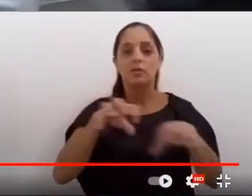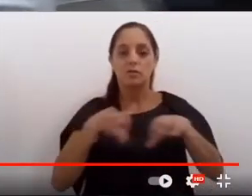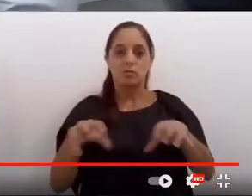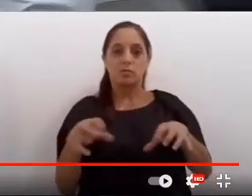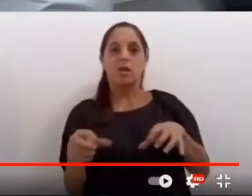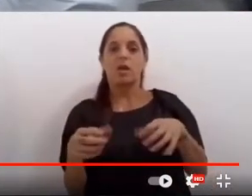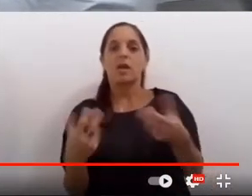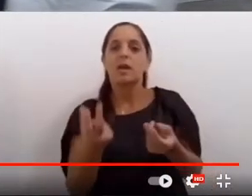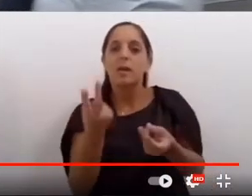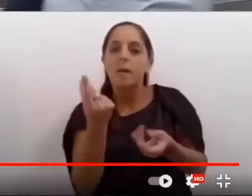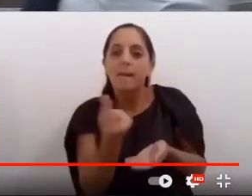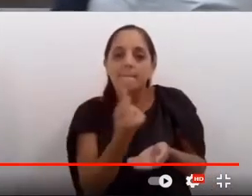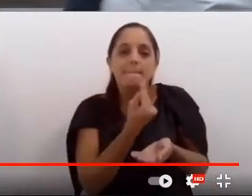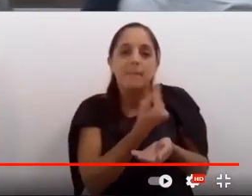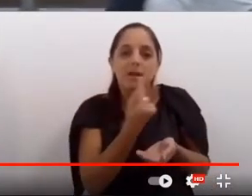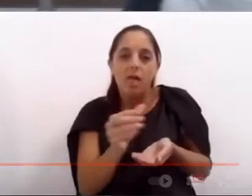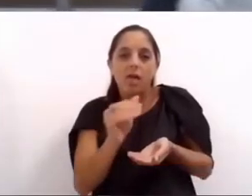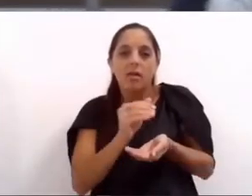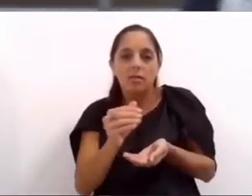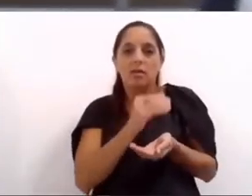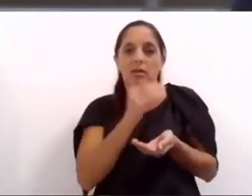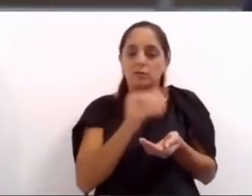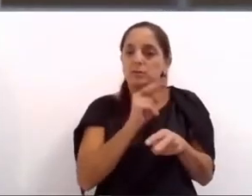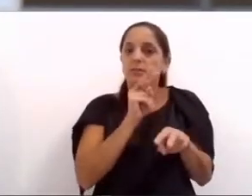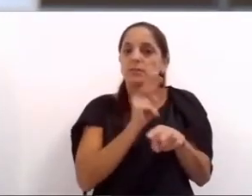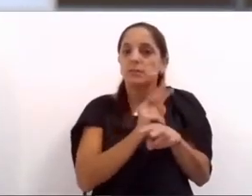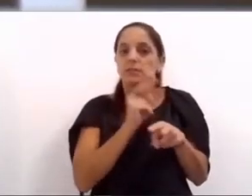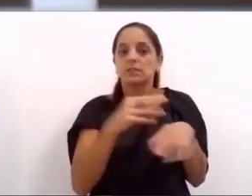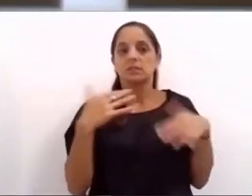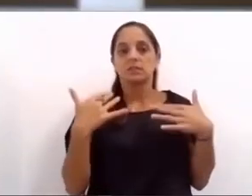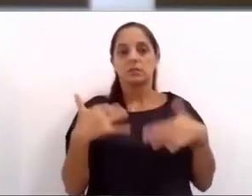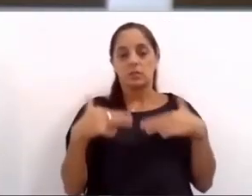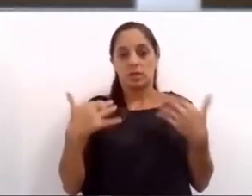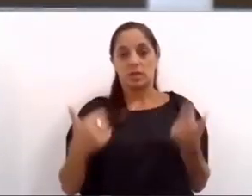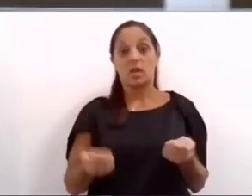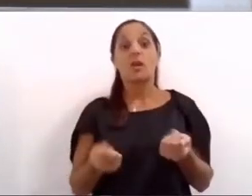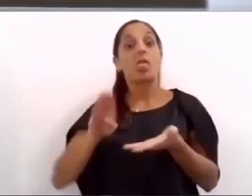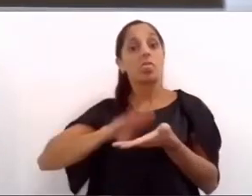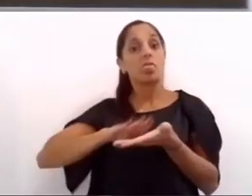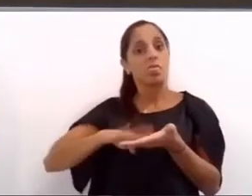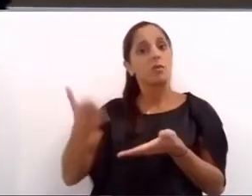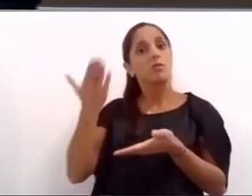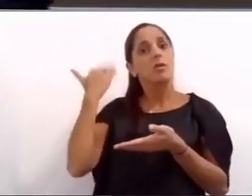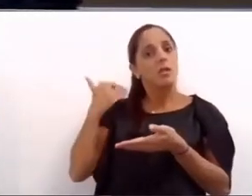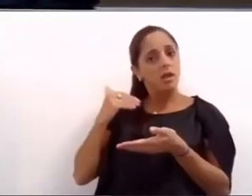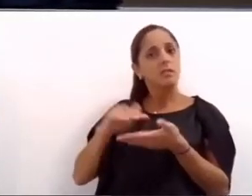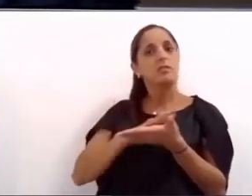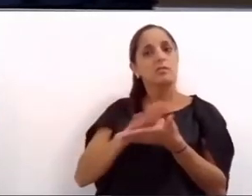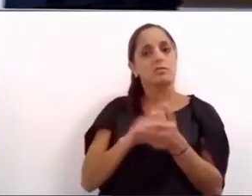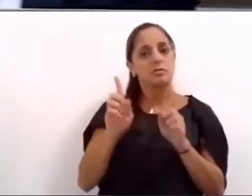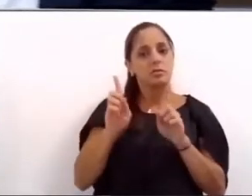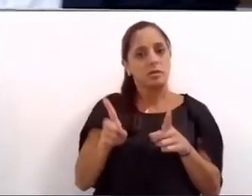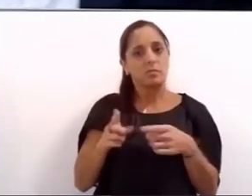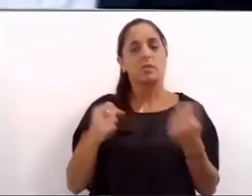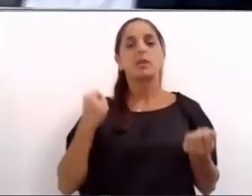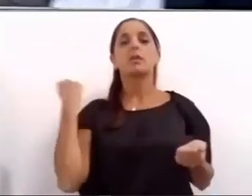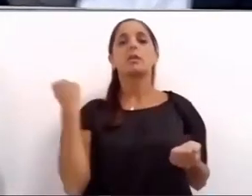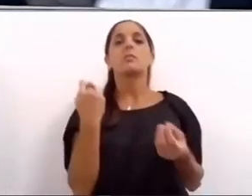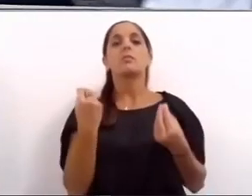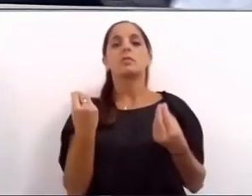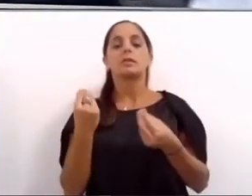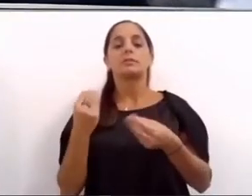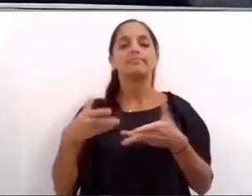cuidar cada peso que percibimos era necesario sanear las cuentas y lo hicimos es importante pasar en limpio este